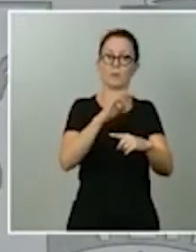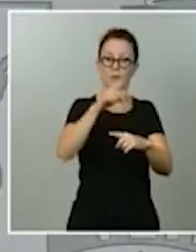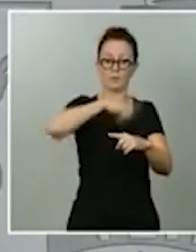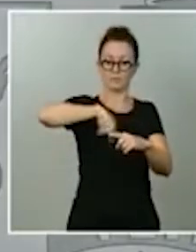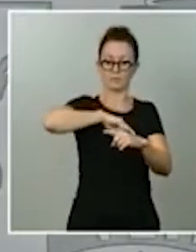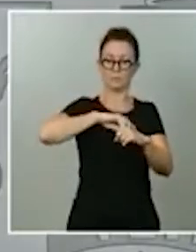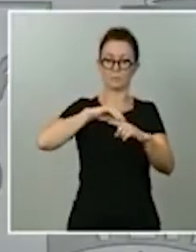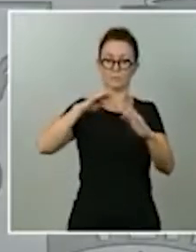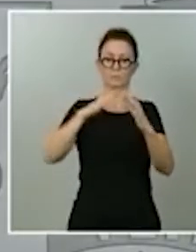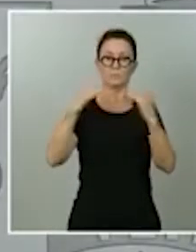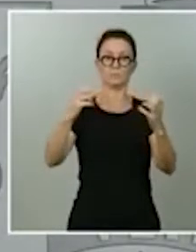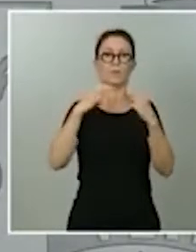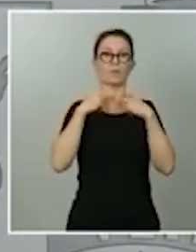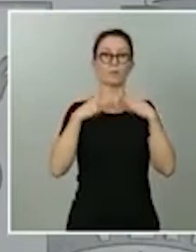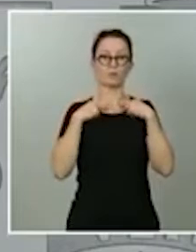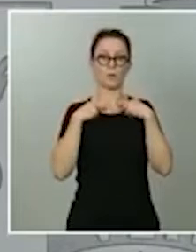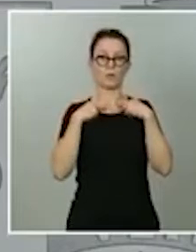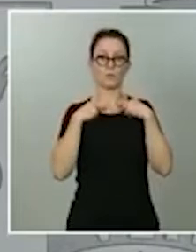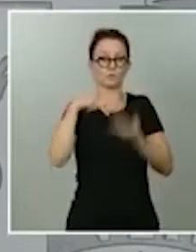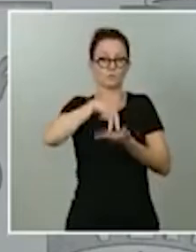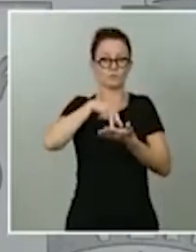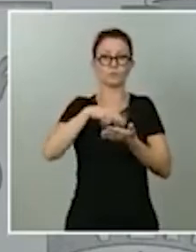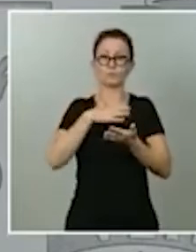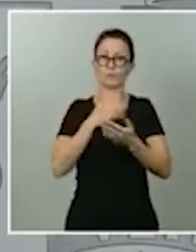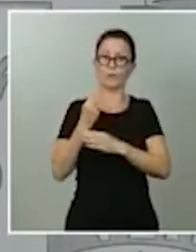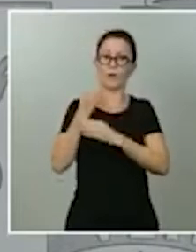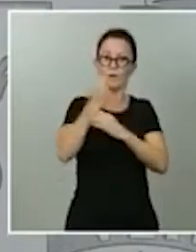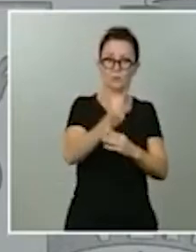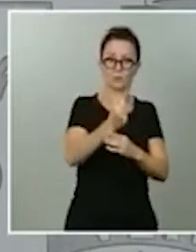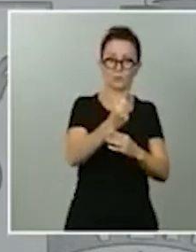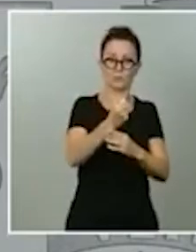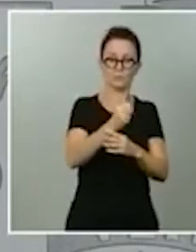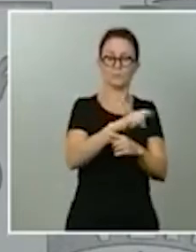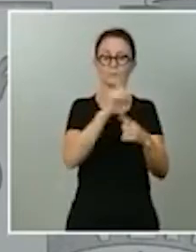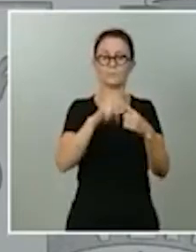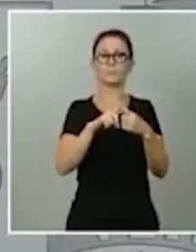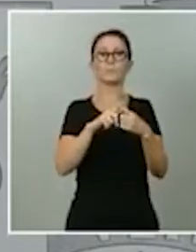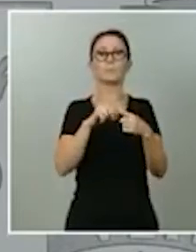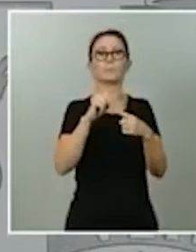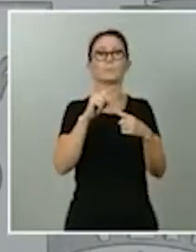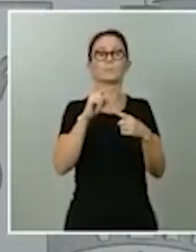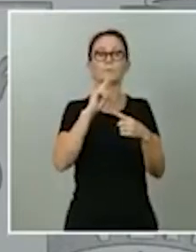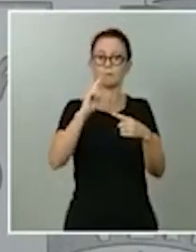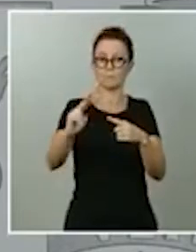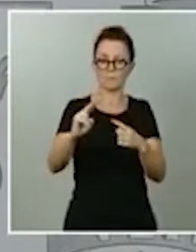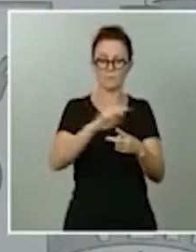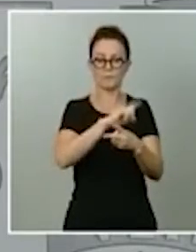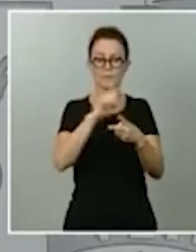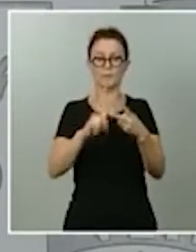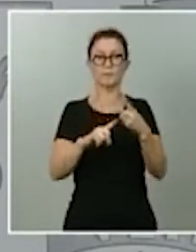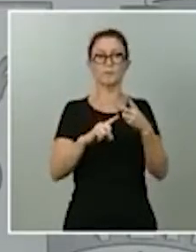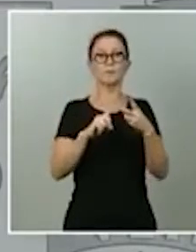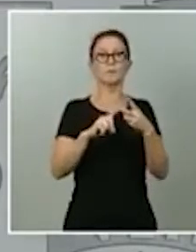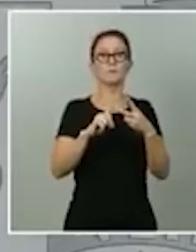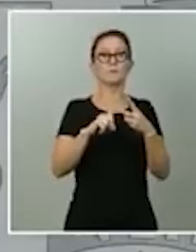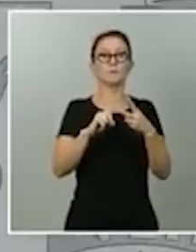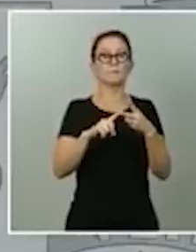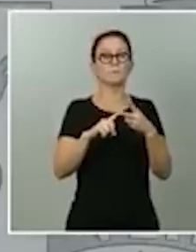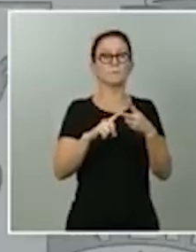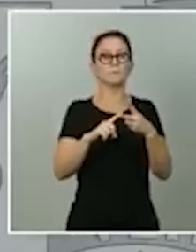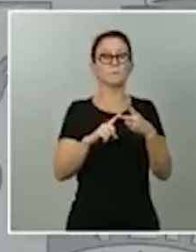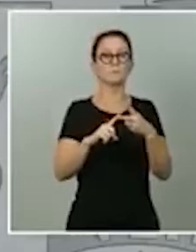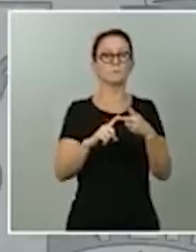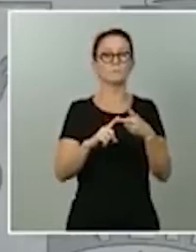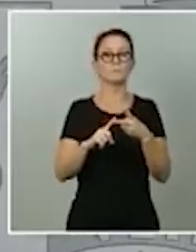Por tanto, esta es la primera de las cuestiones. La segunda de las cuestiones es que yo lo que